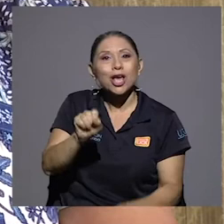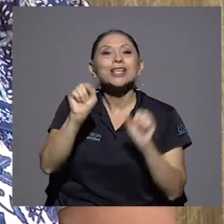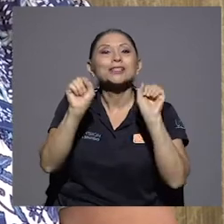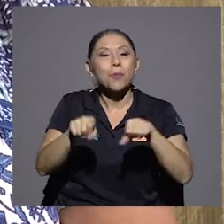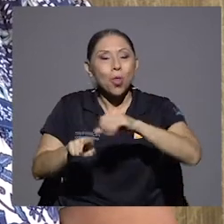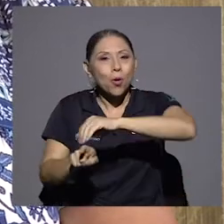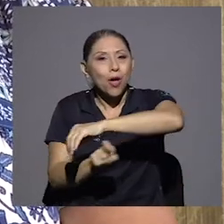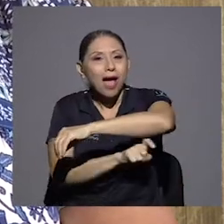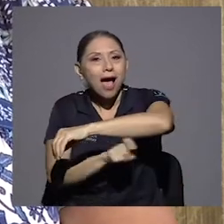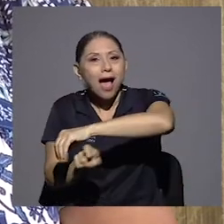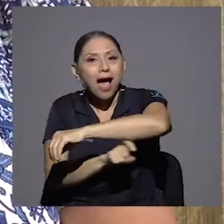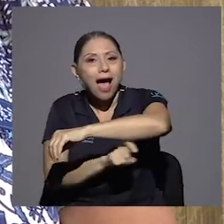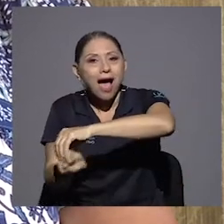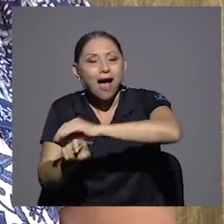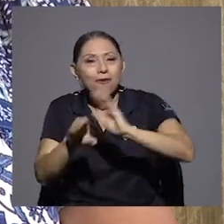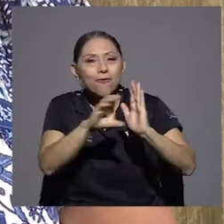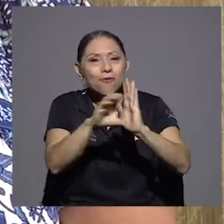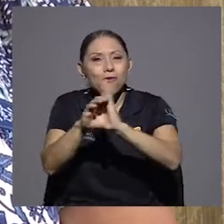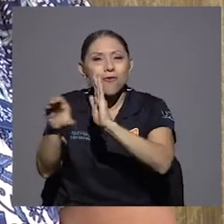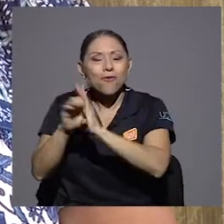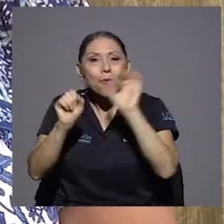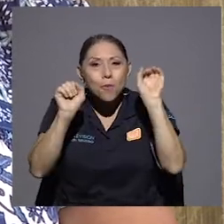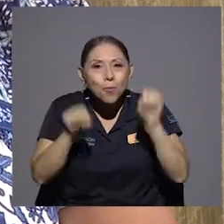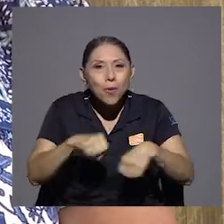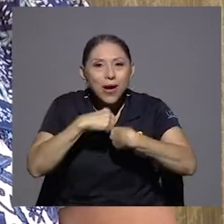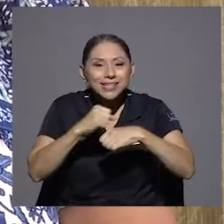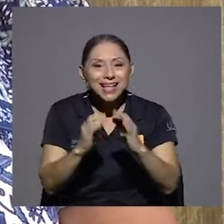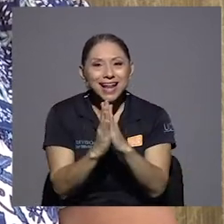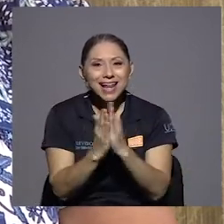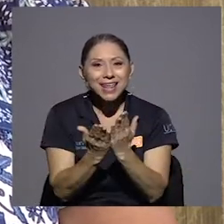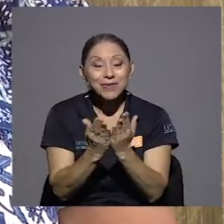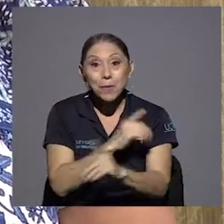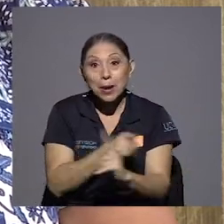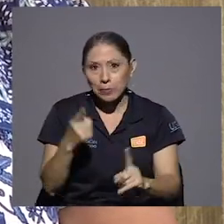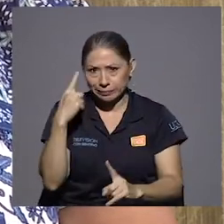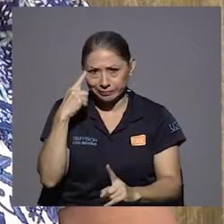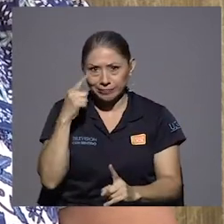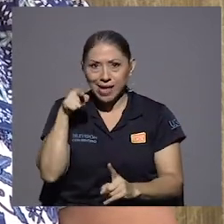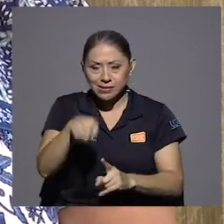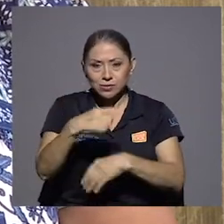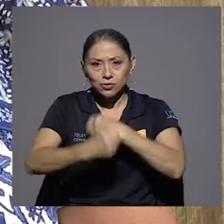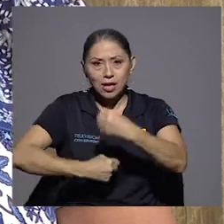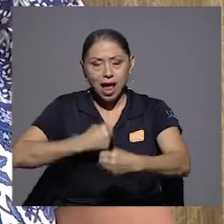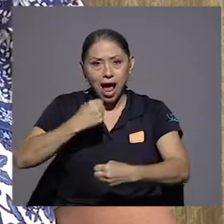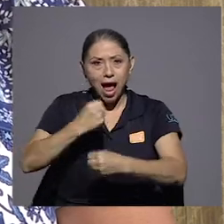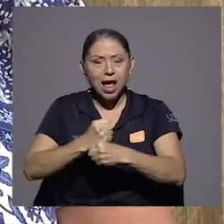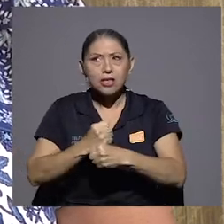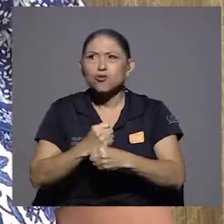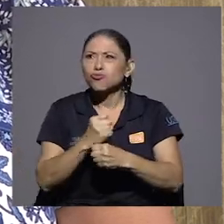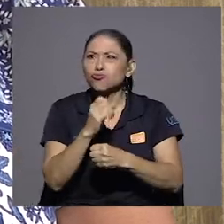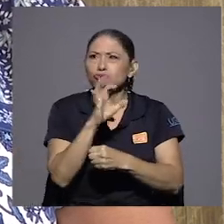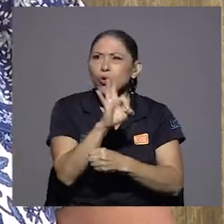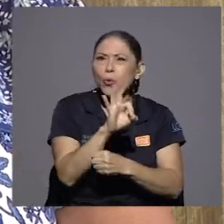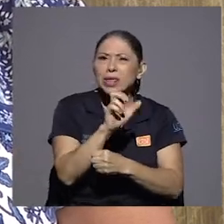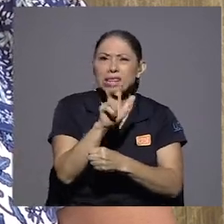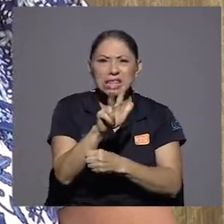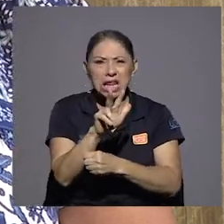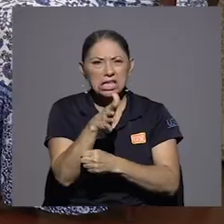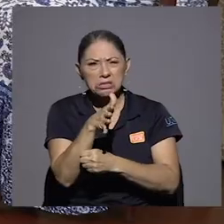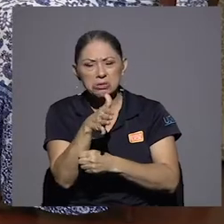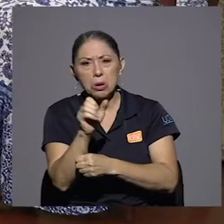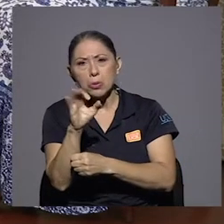hacer el libro. Pero imagínense, lo hicimos en el 94, 93, 94.